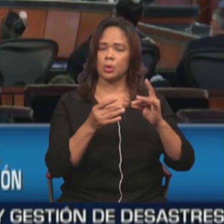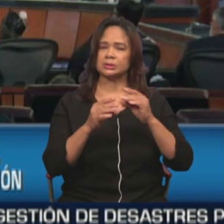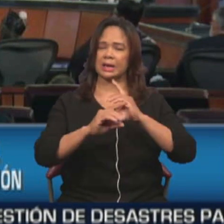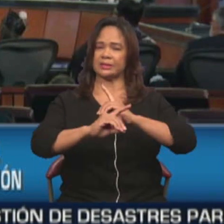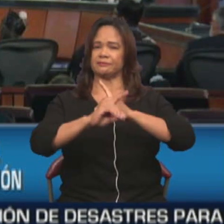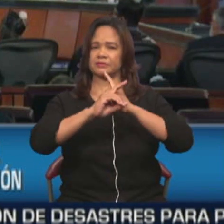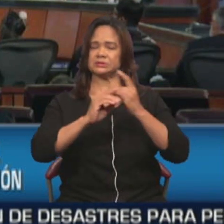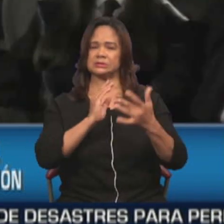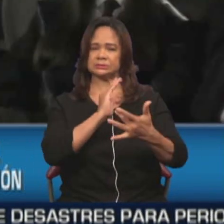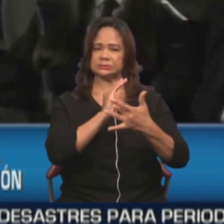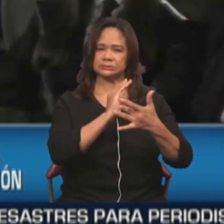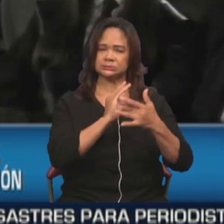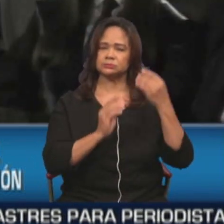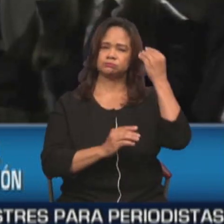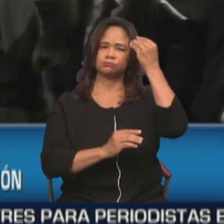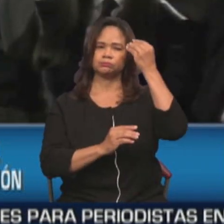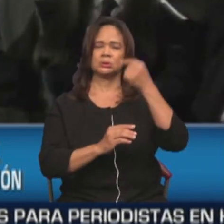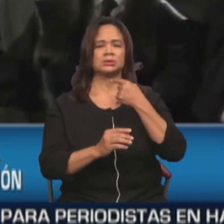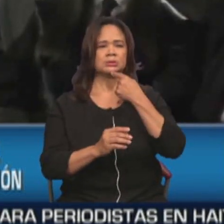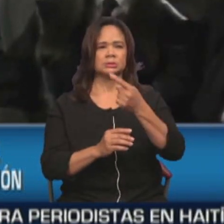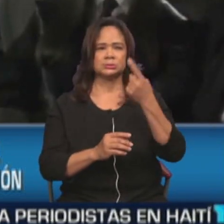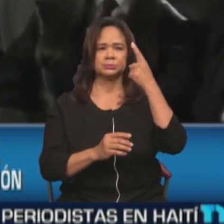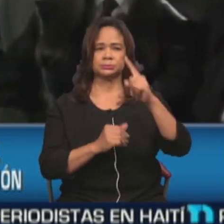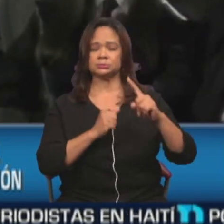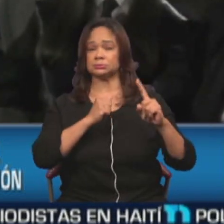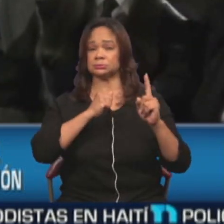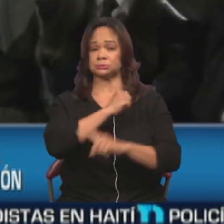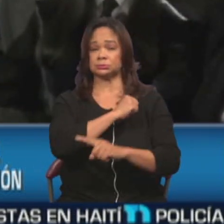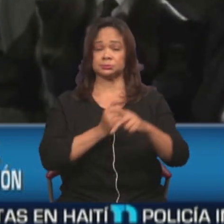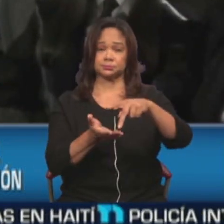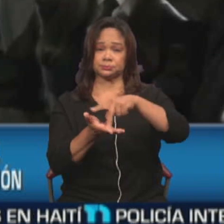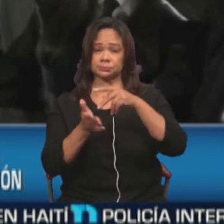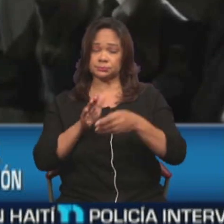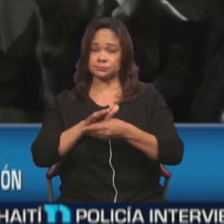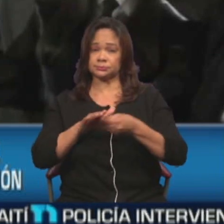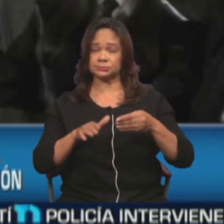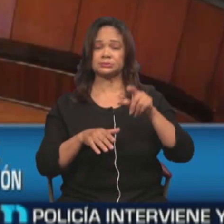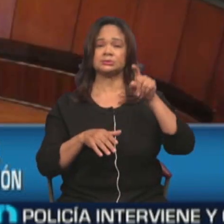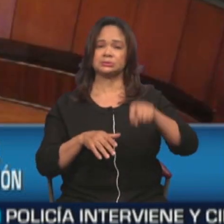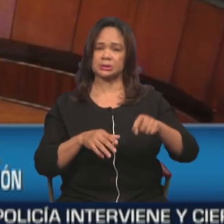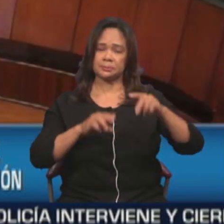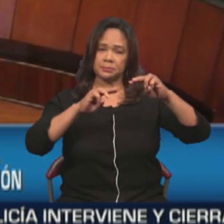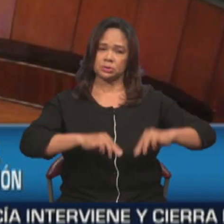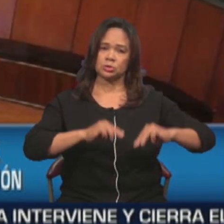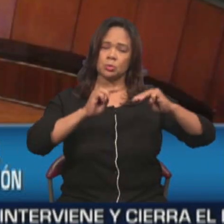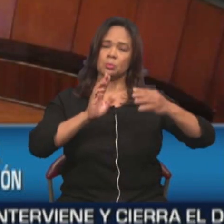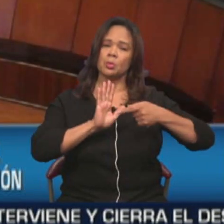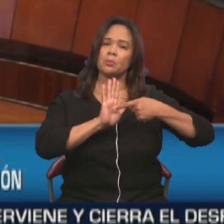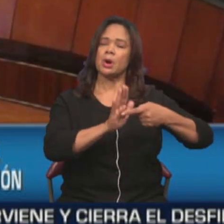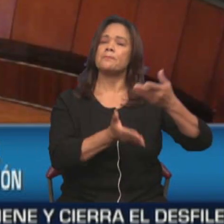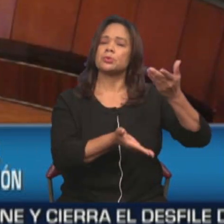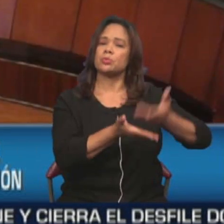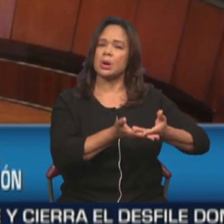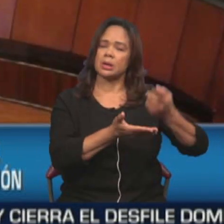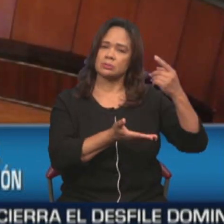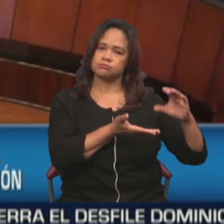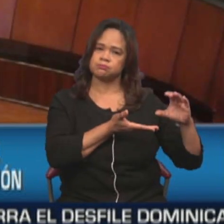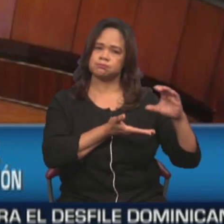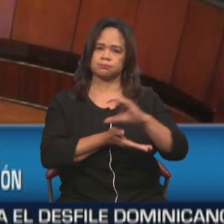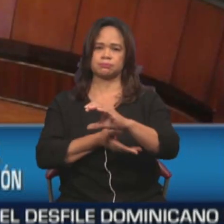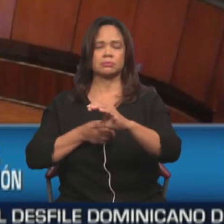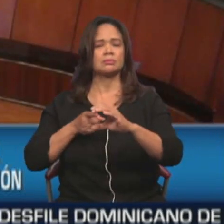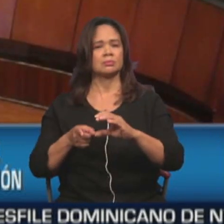que entre sus razonamientos indicó que para condenar por soborno era necesario que el Ministerio Público probara que fue ofrecido,